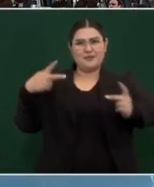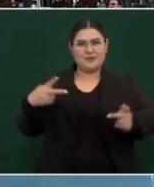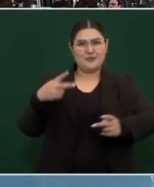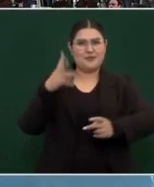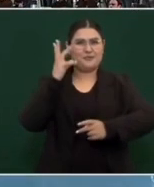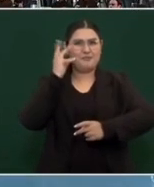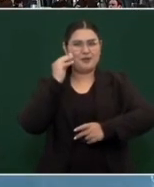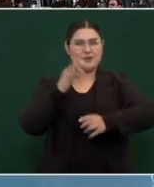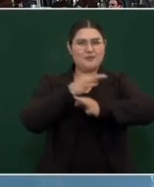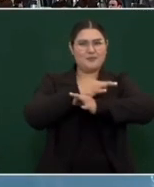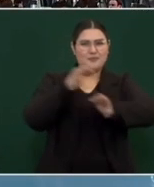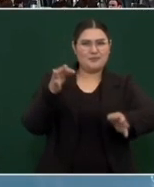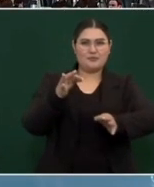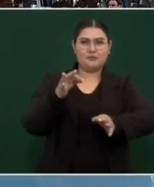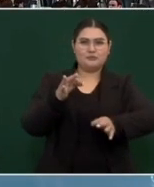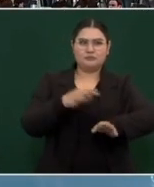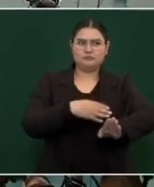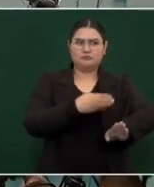se toca.